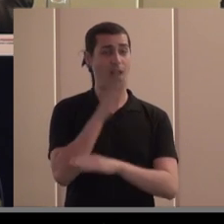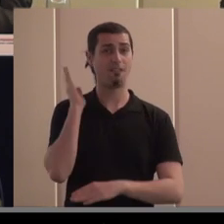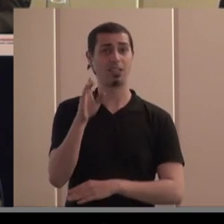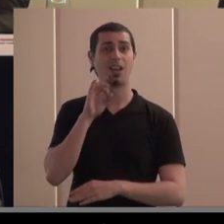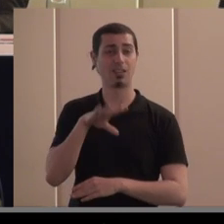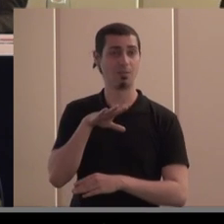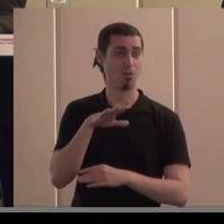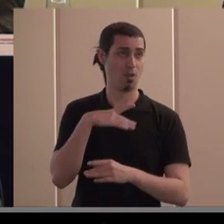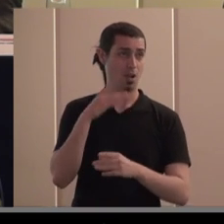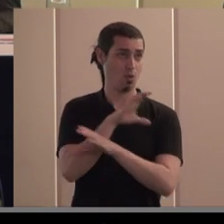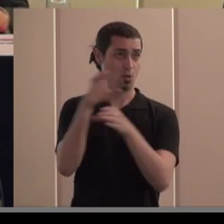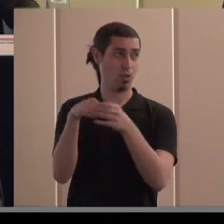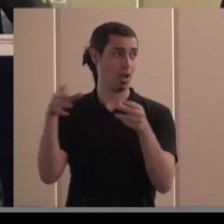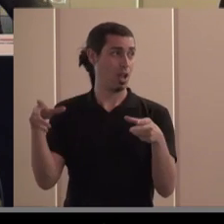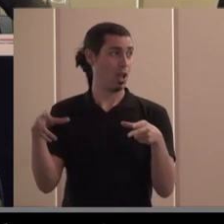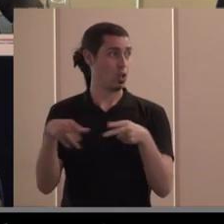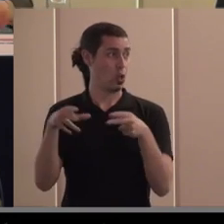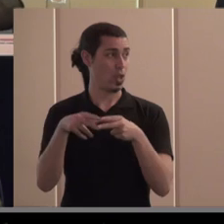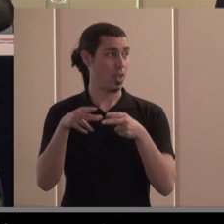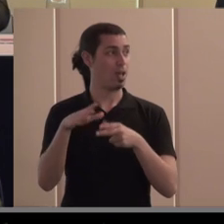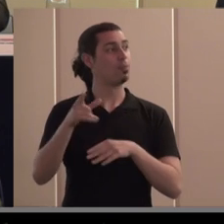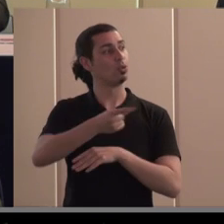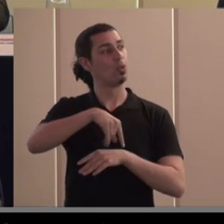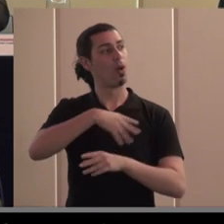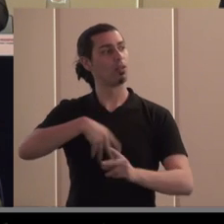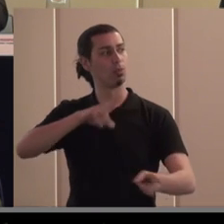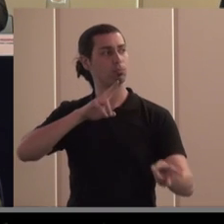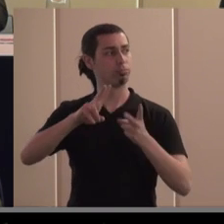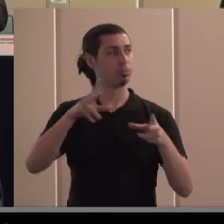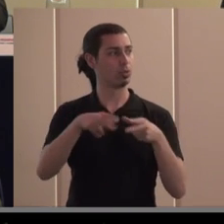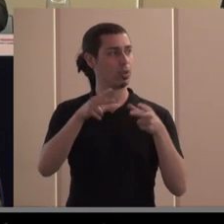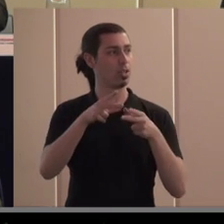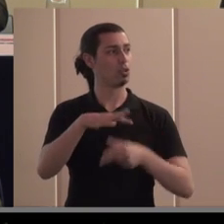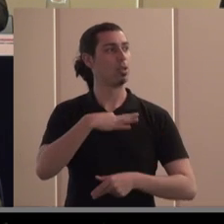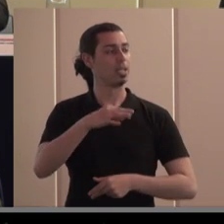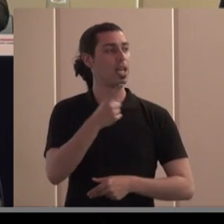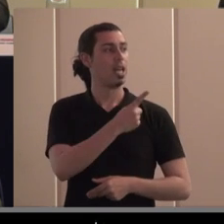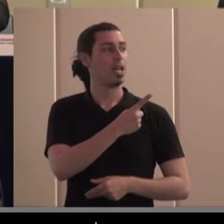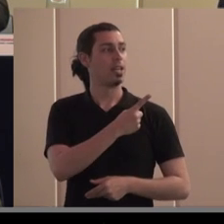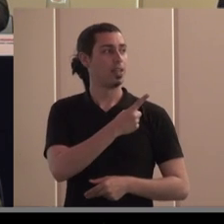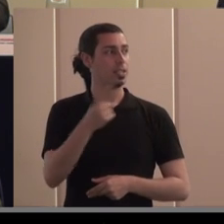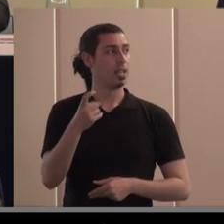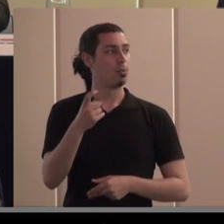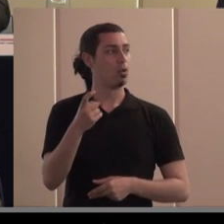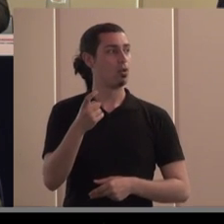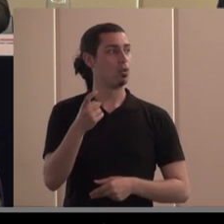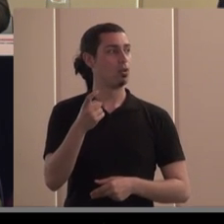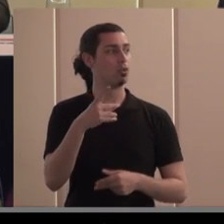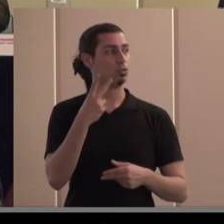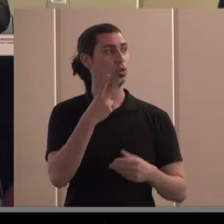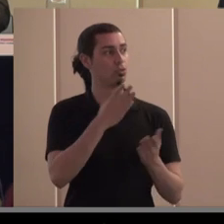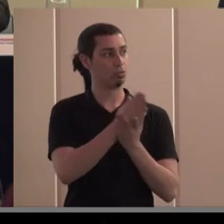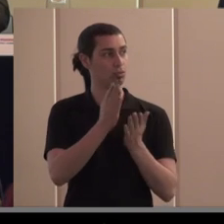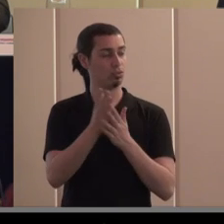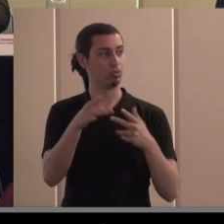y posiblemente necesitamos las dos cosas pero sin duda nuestro trabajo sería liderar también eso Yo creo que podríamos seguir con